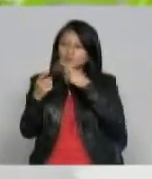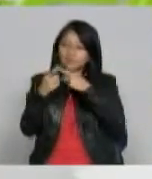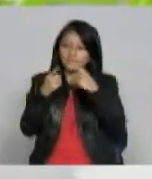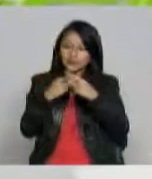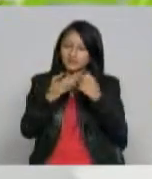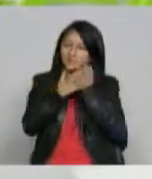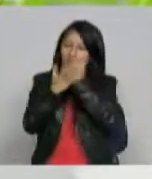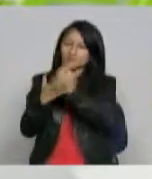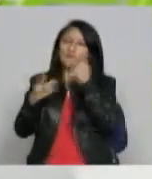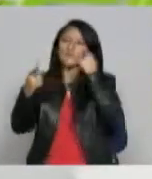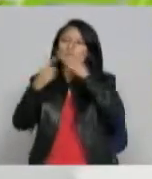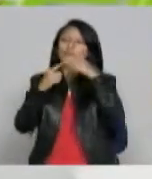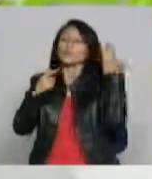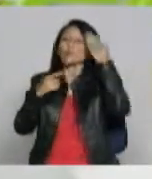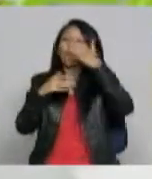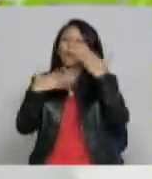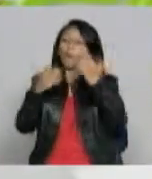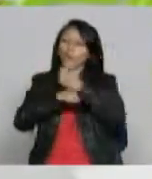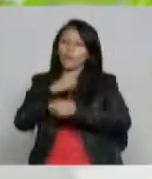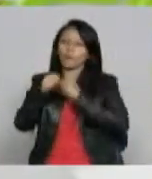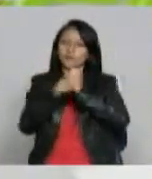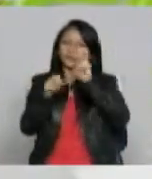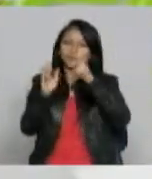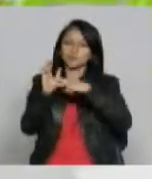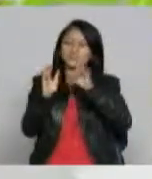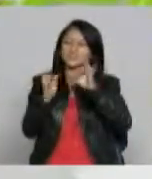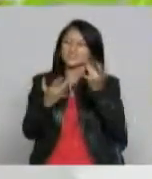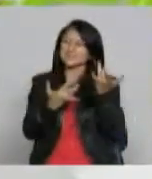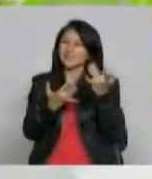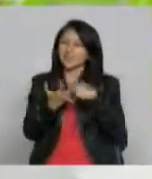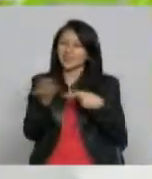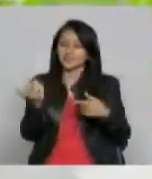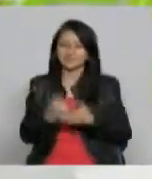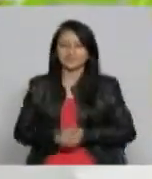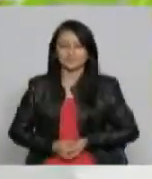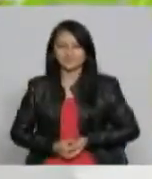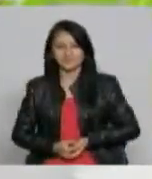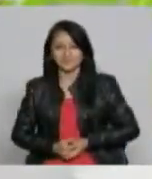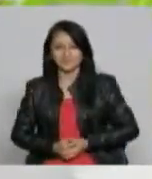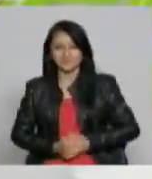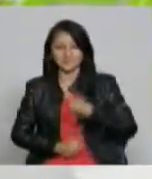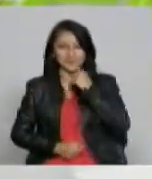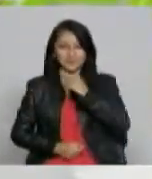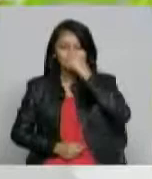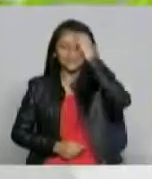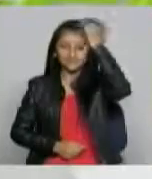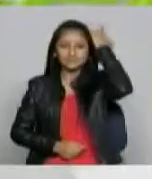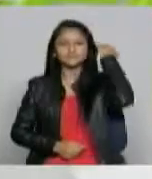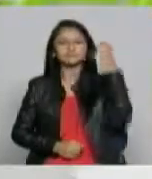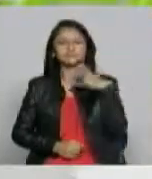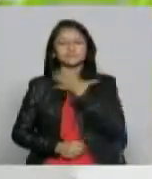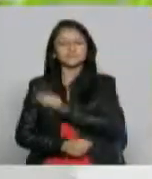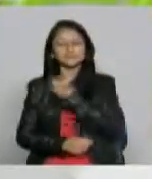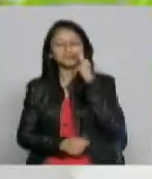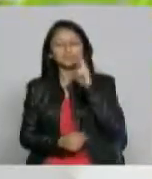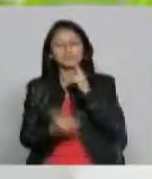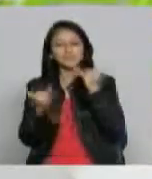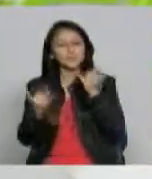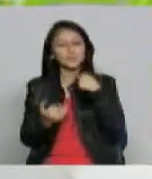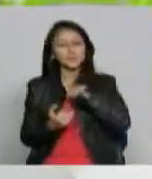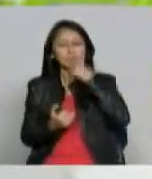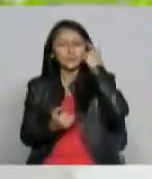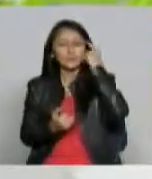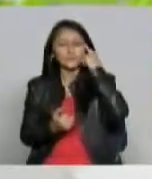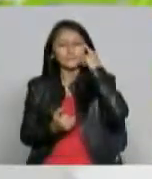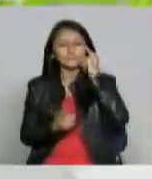y qué proyecciones tenemos para el dos mil quince con Sala de Prensa bueno digamos el balance yo creo